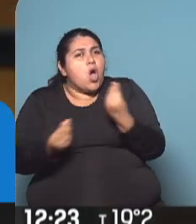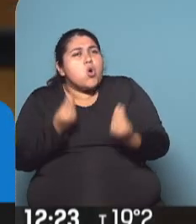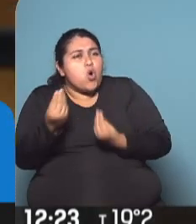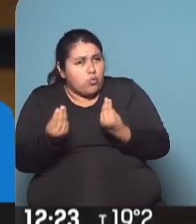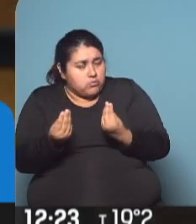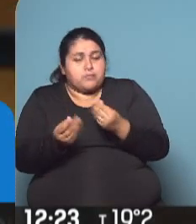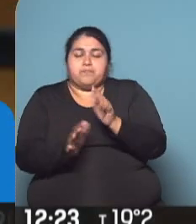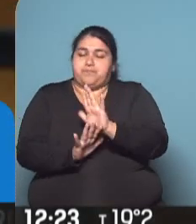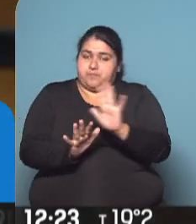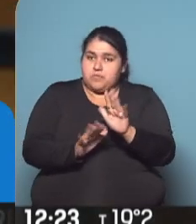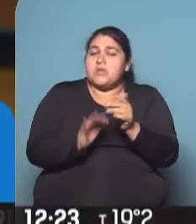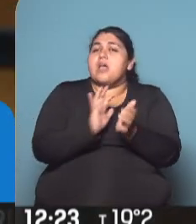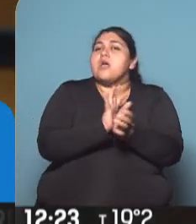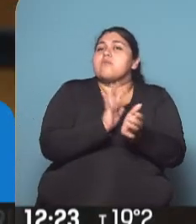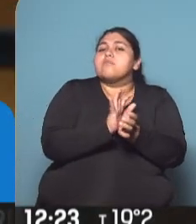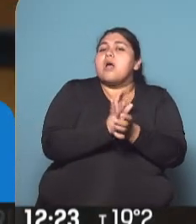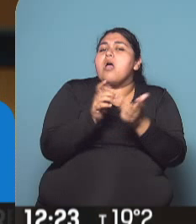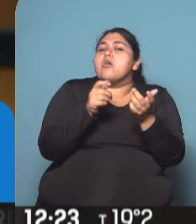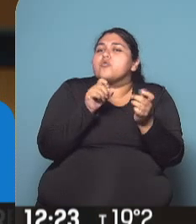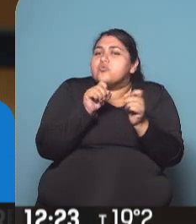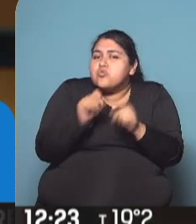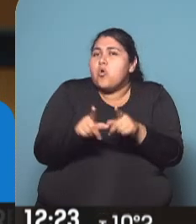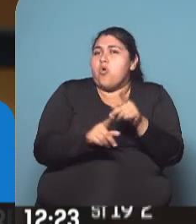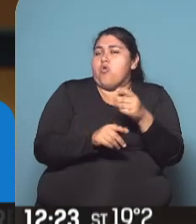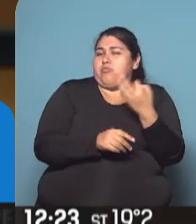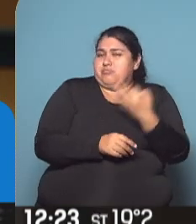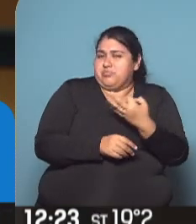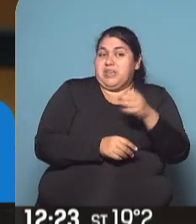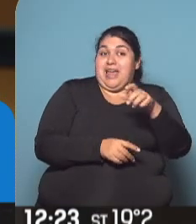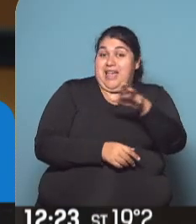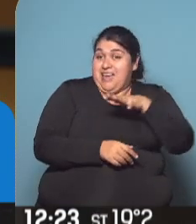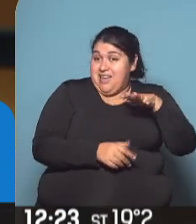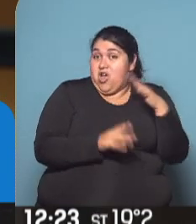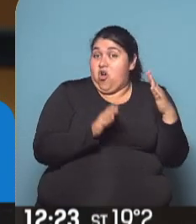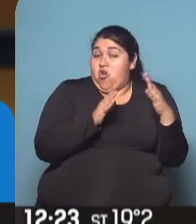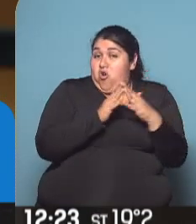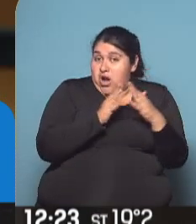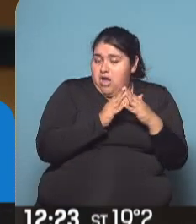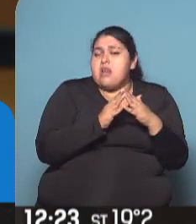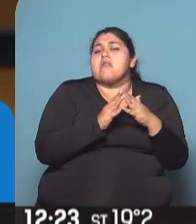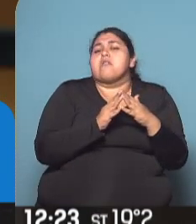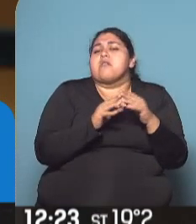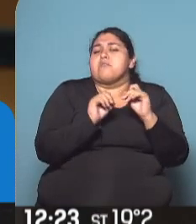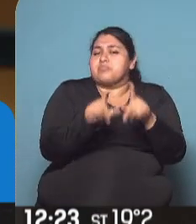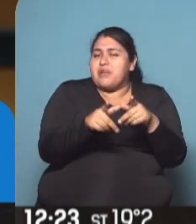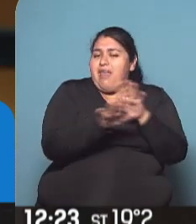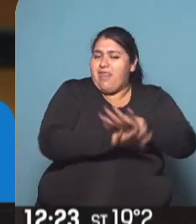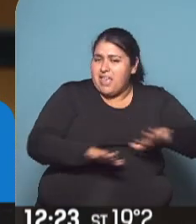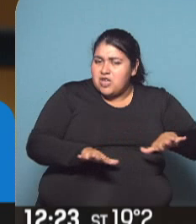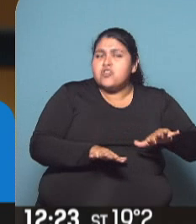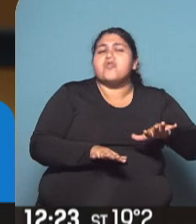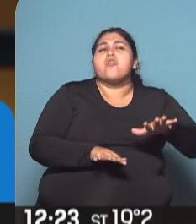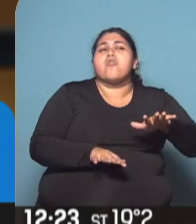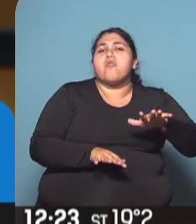referencia familiar son los propios operadores especializados de los hogares, que se les da a los niños en los hogares el